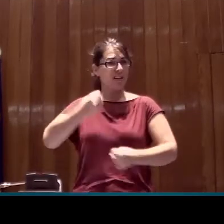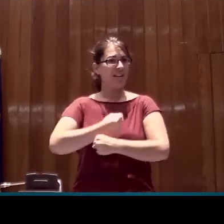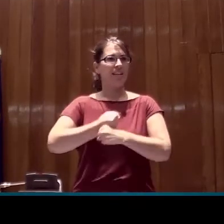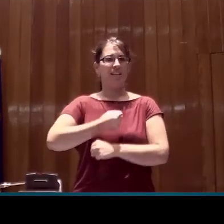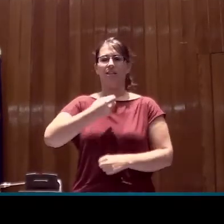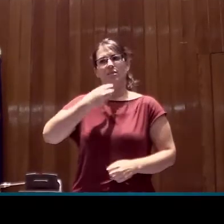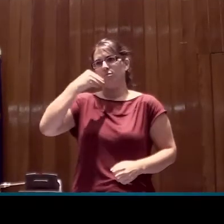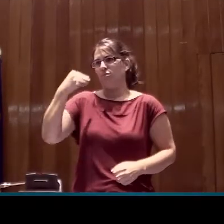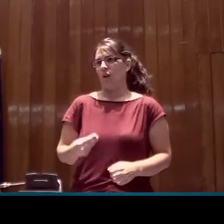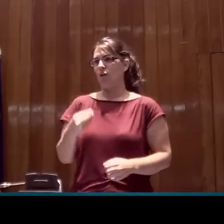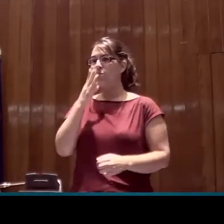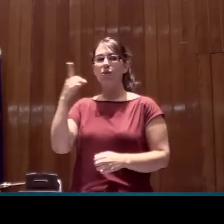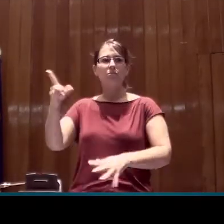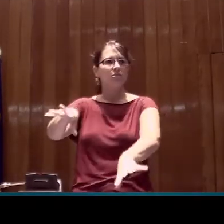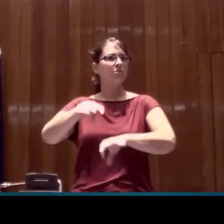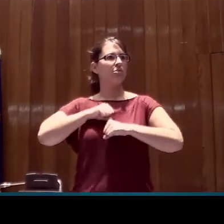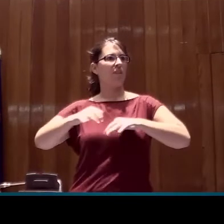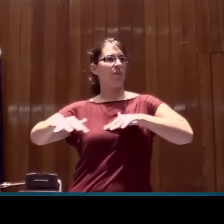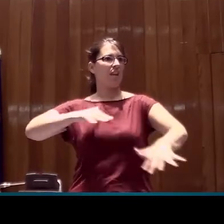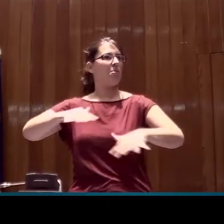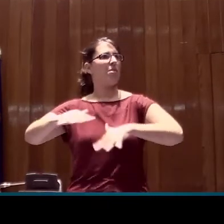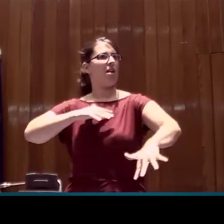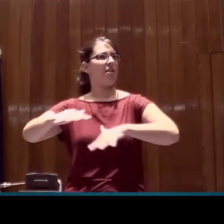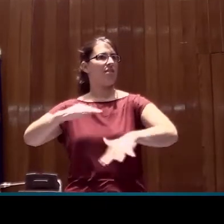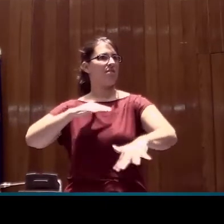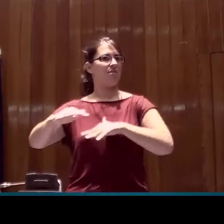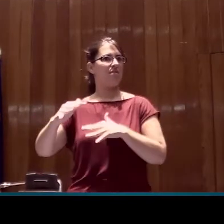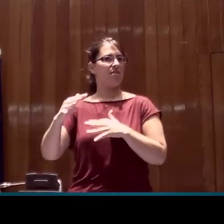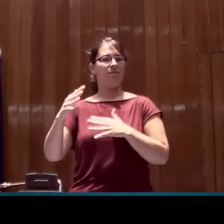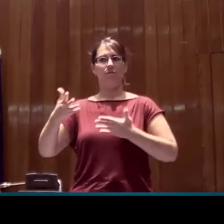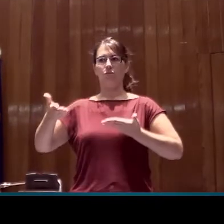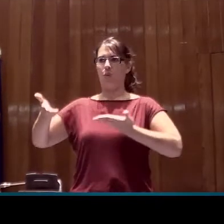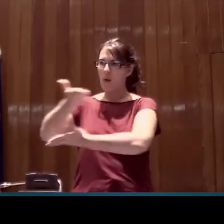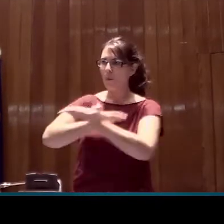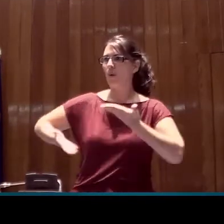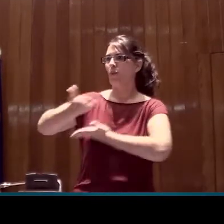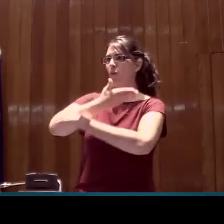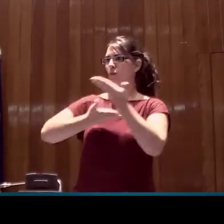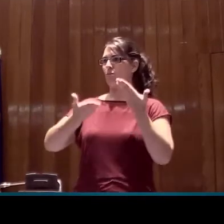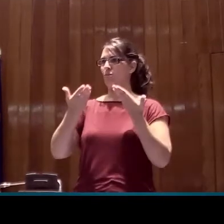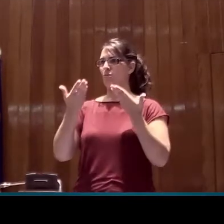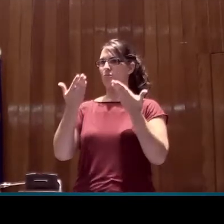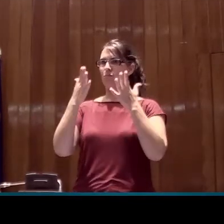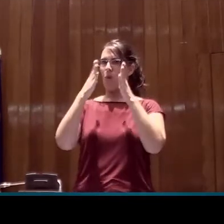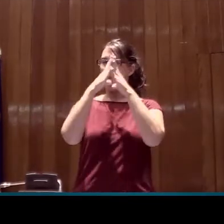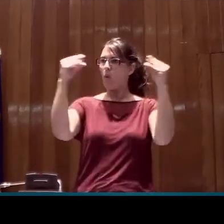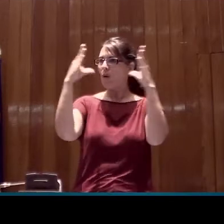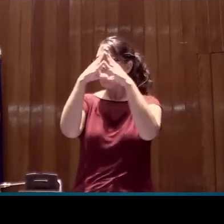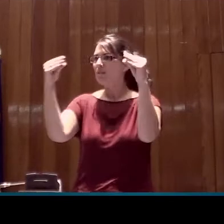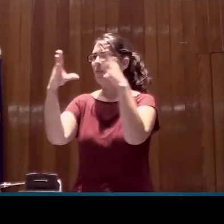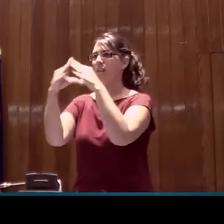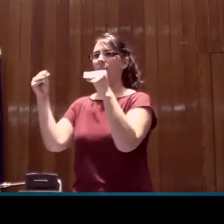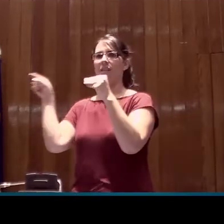de dinamizar la colaboración con las universidades, con las